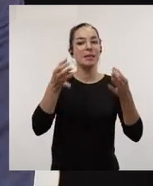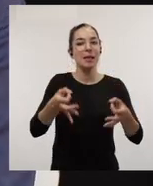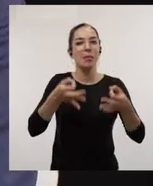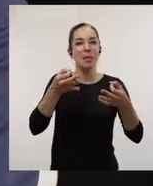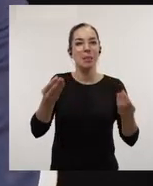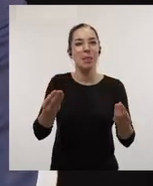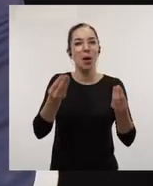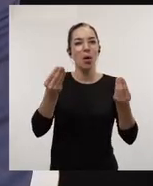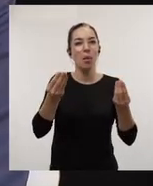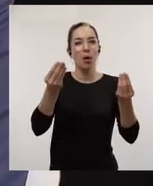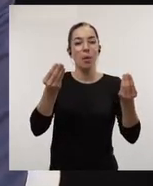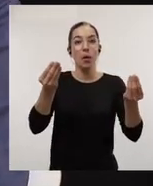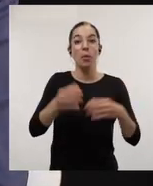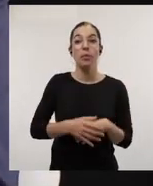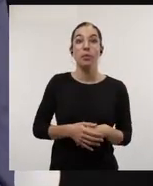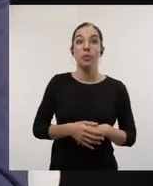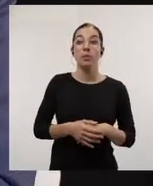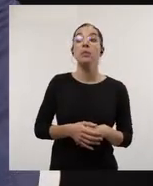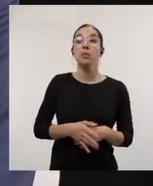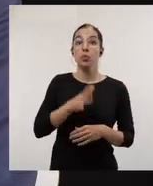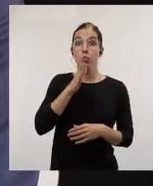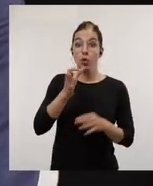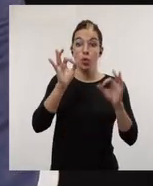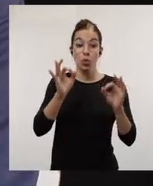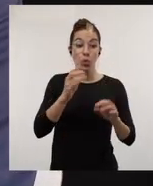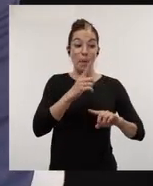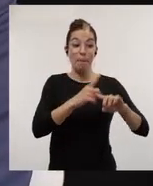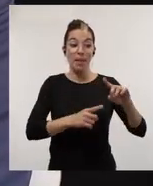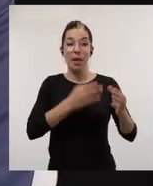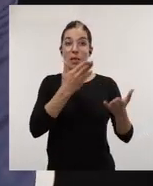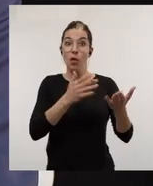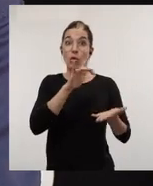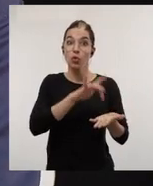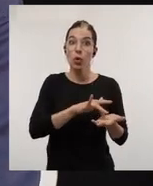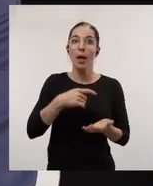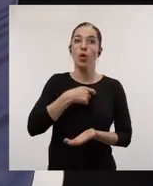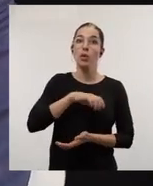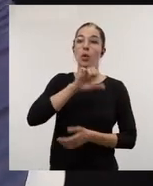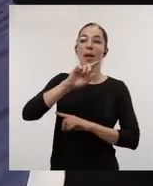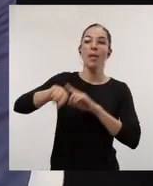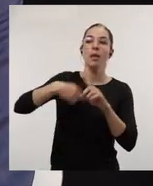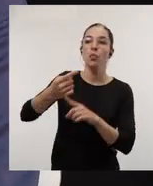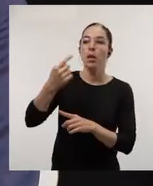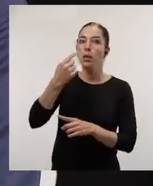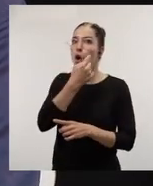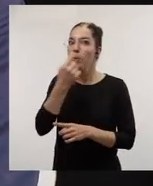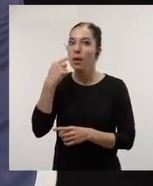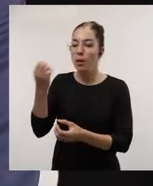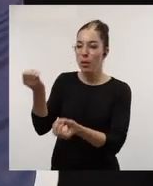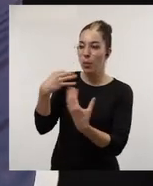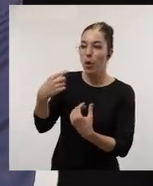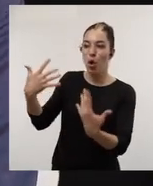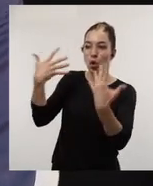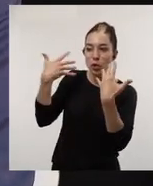de tal manera que, a raíz de esa evaluación intermedia, la Comisión Europea nos planteará observaciones,